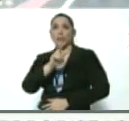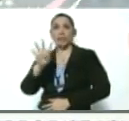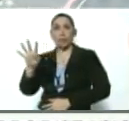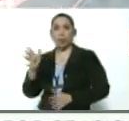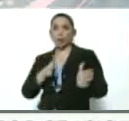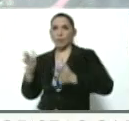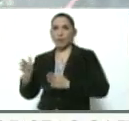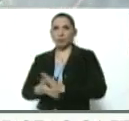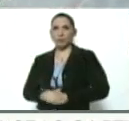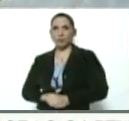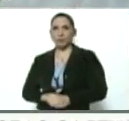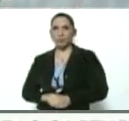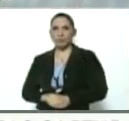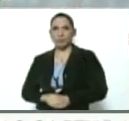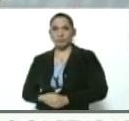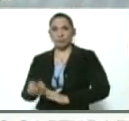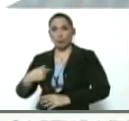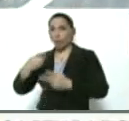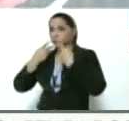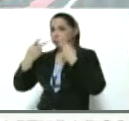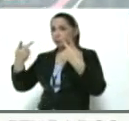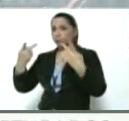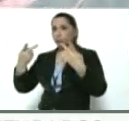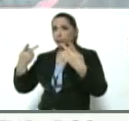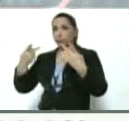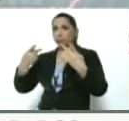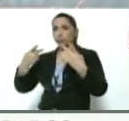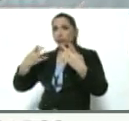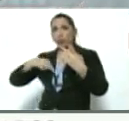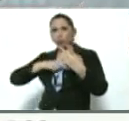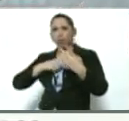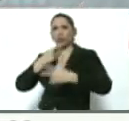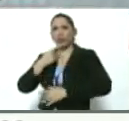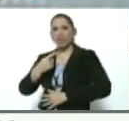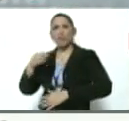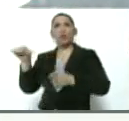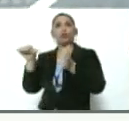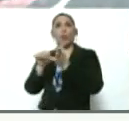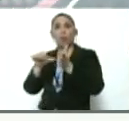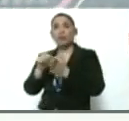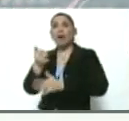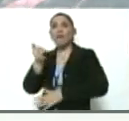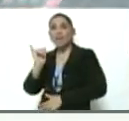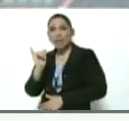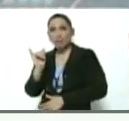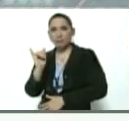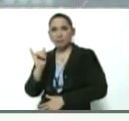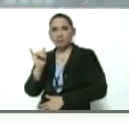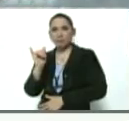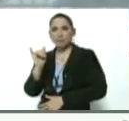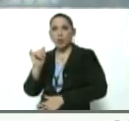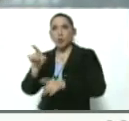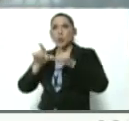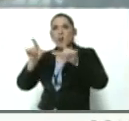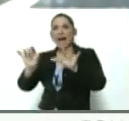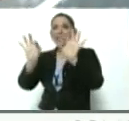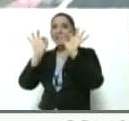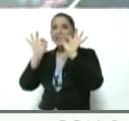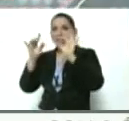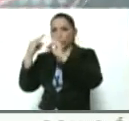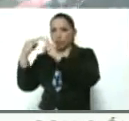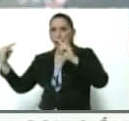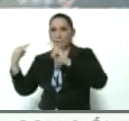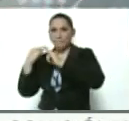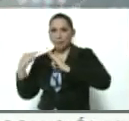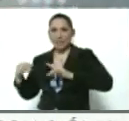de marzo, yo di una declaración y planteamos dónde estaban las coordenadas de los campamentos en